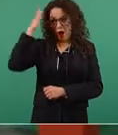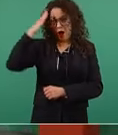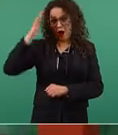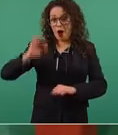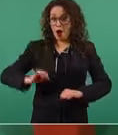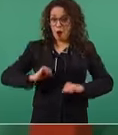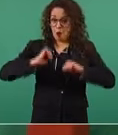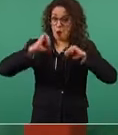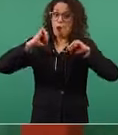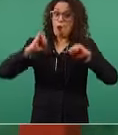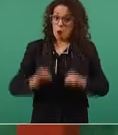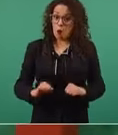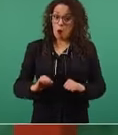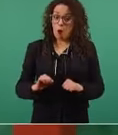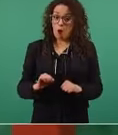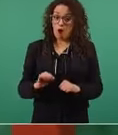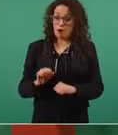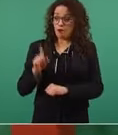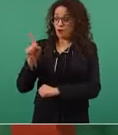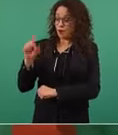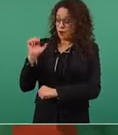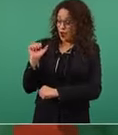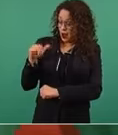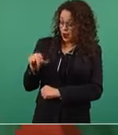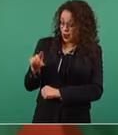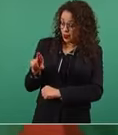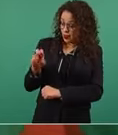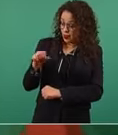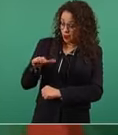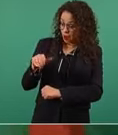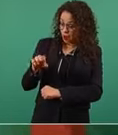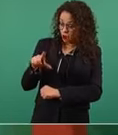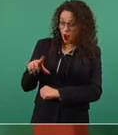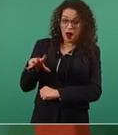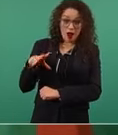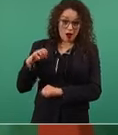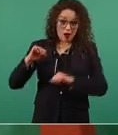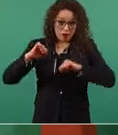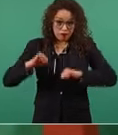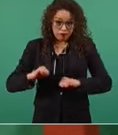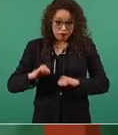Andrés Manuel es autoritario, no hay democracia,